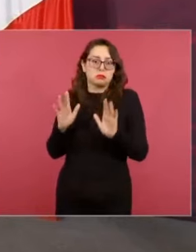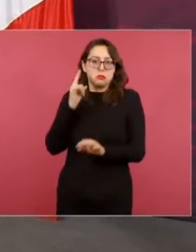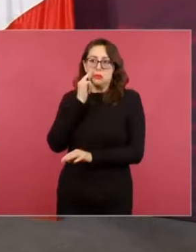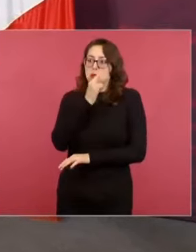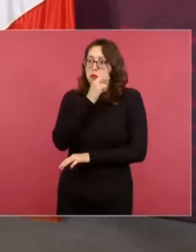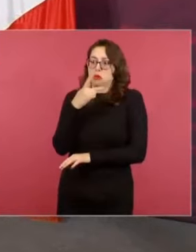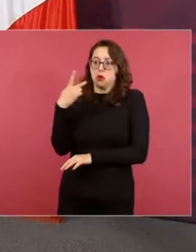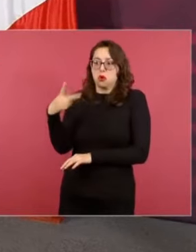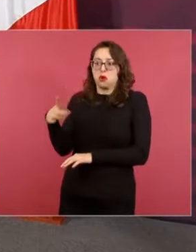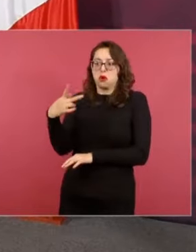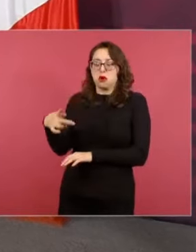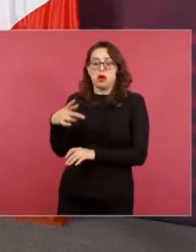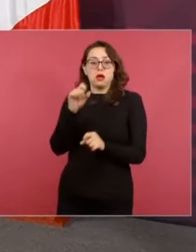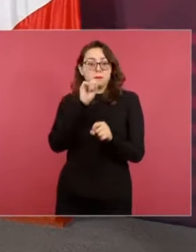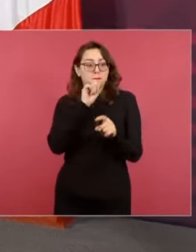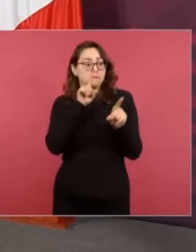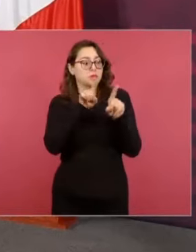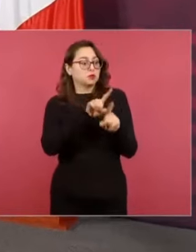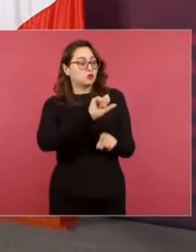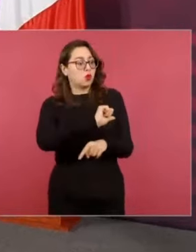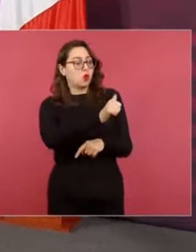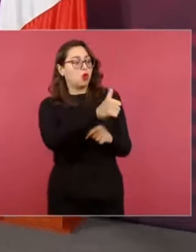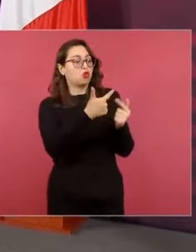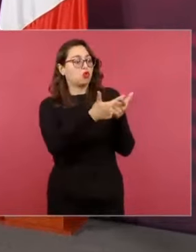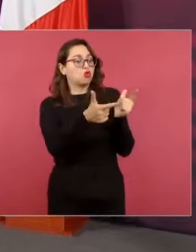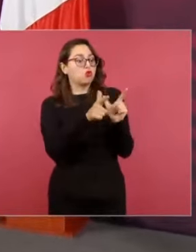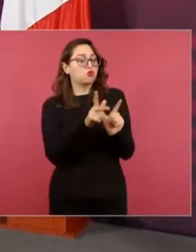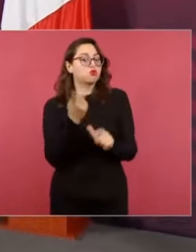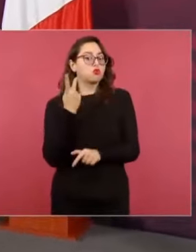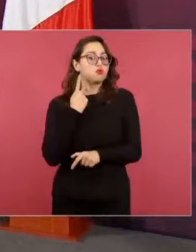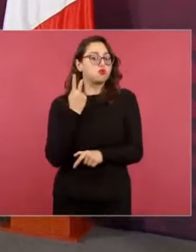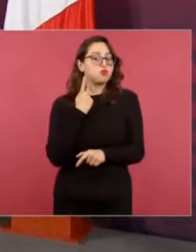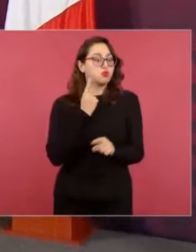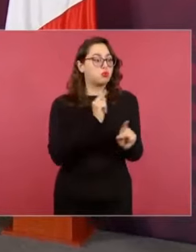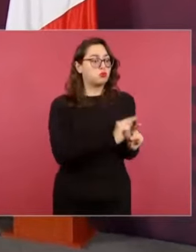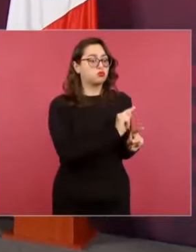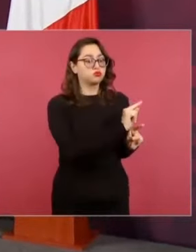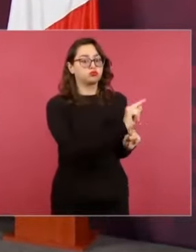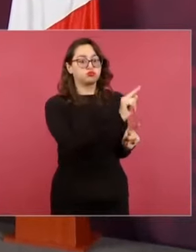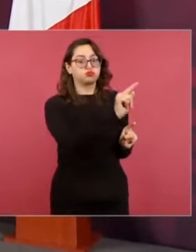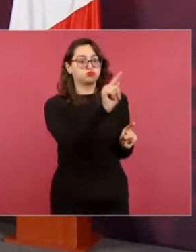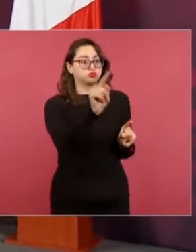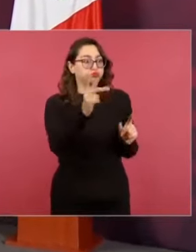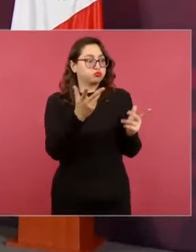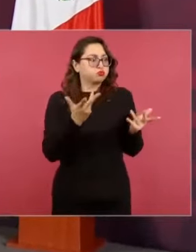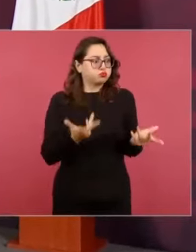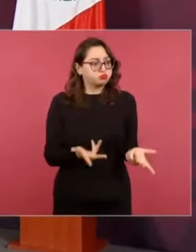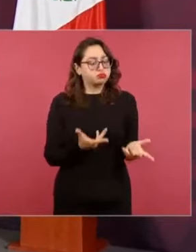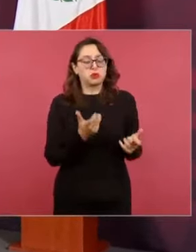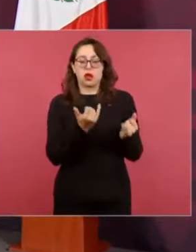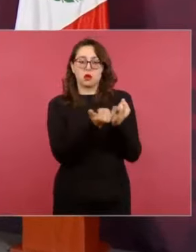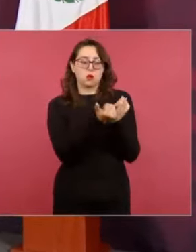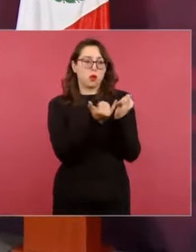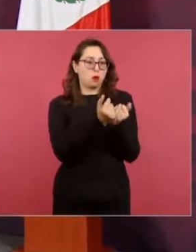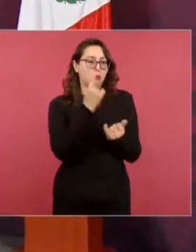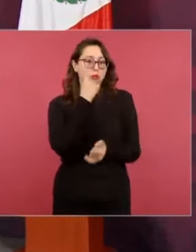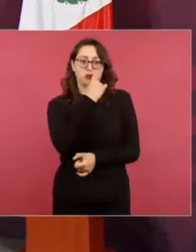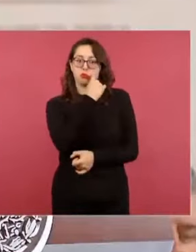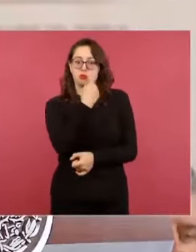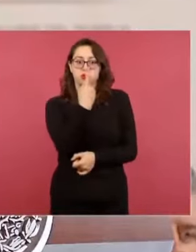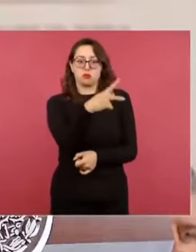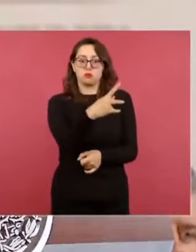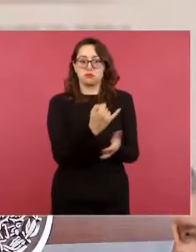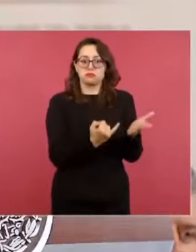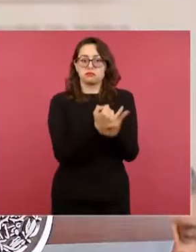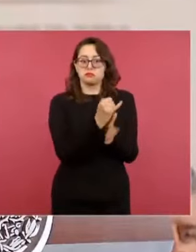Sabemos que hace unos días hubo este cambio del bastón de mando, la entrega del bastón de mando por